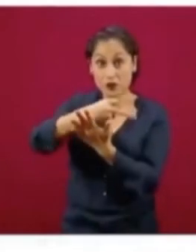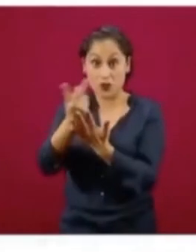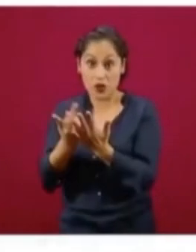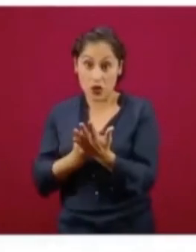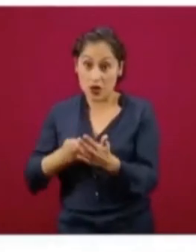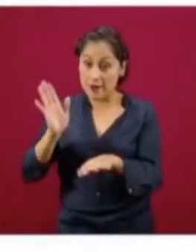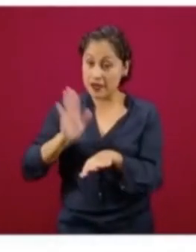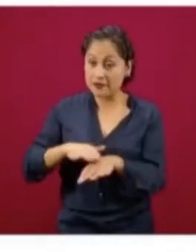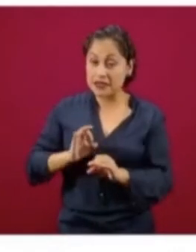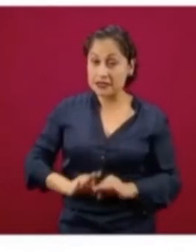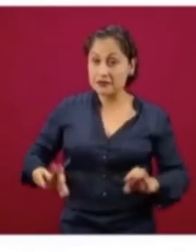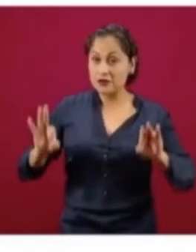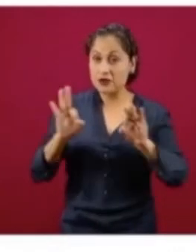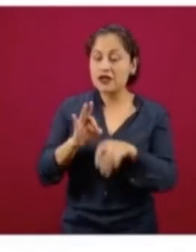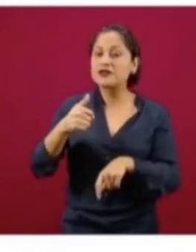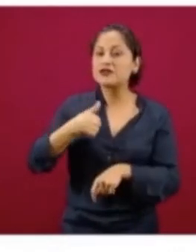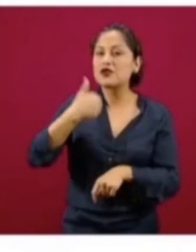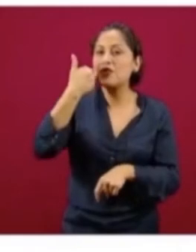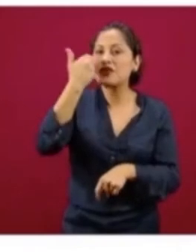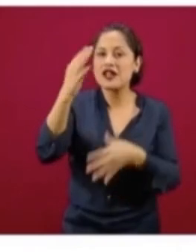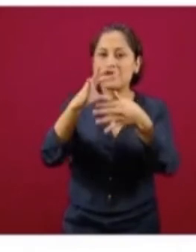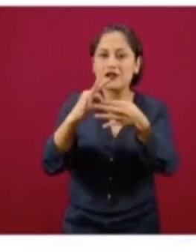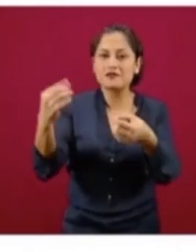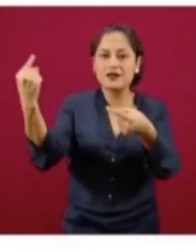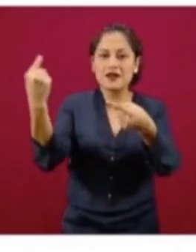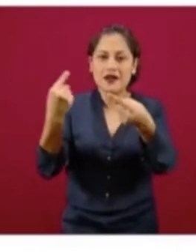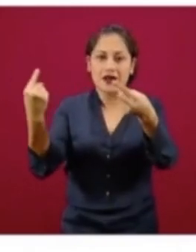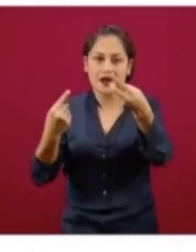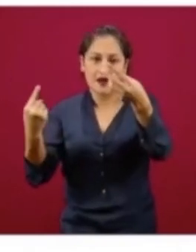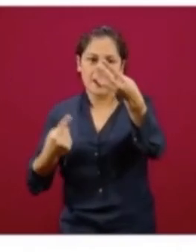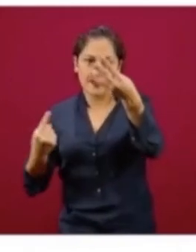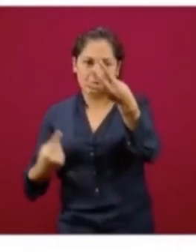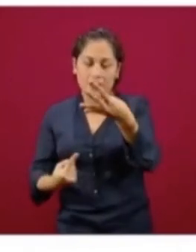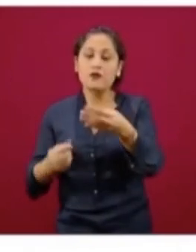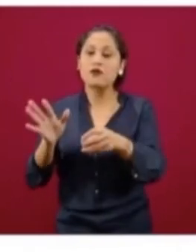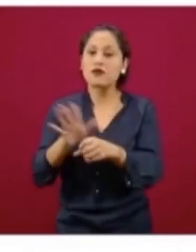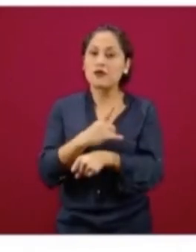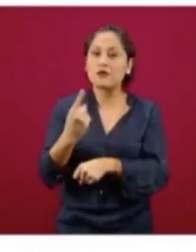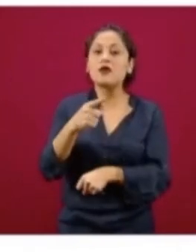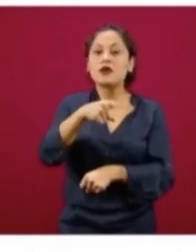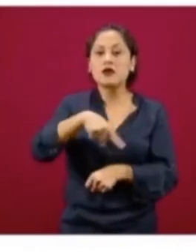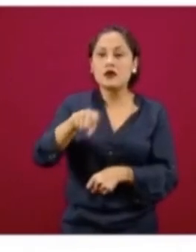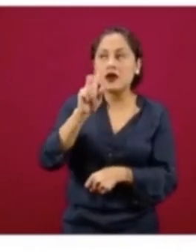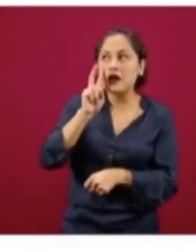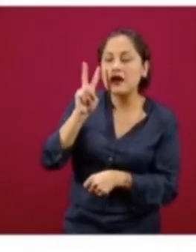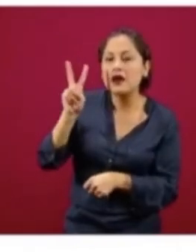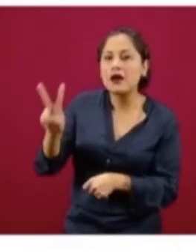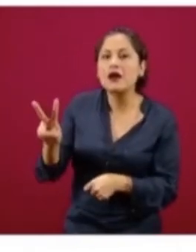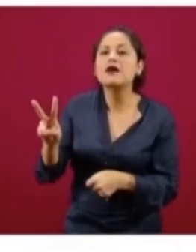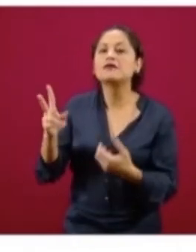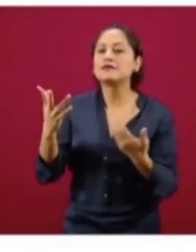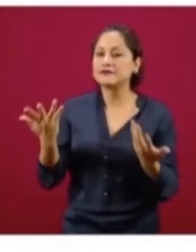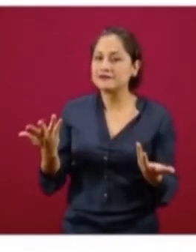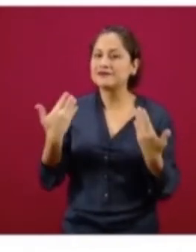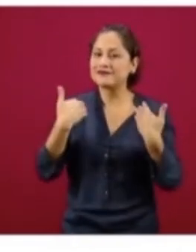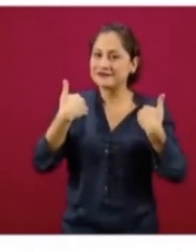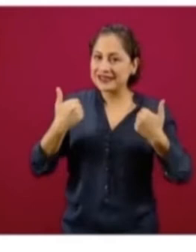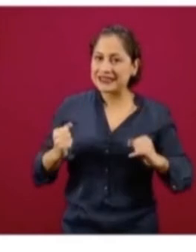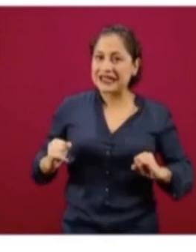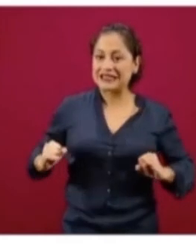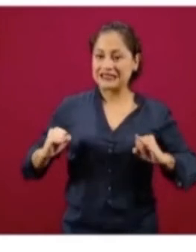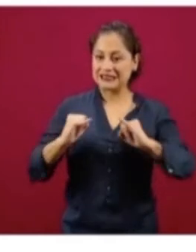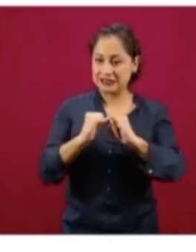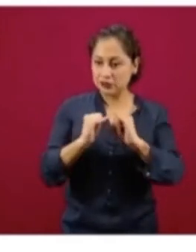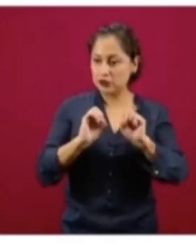y me gustaría irles mencionando, porque ahí podríamos entender un poco de que somos varias instituciones, varias